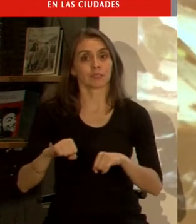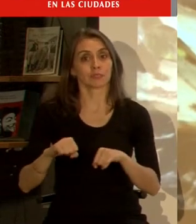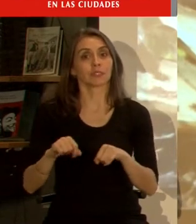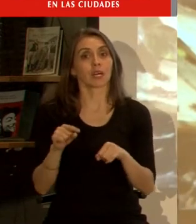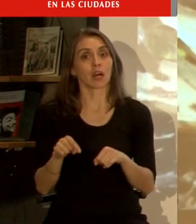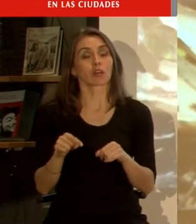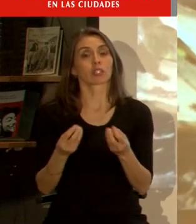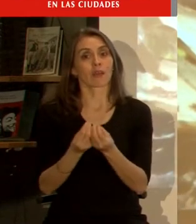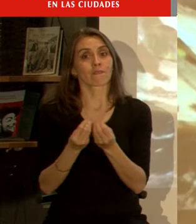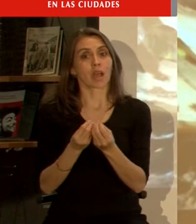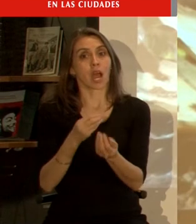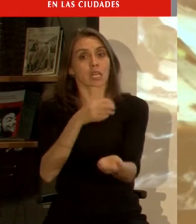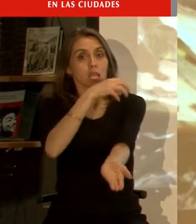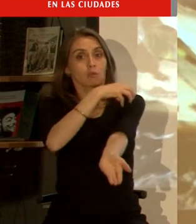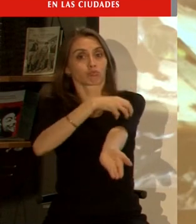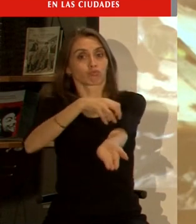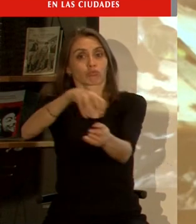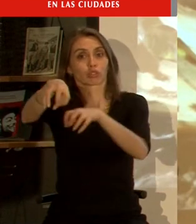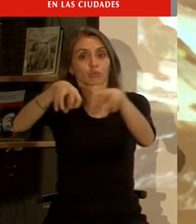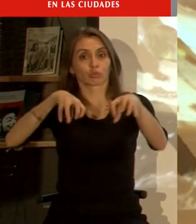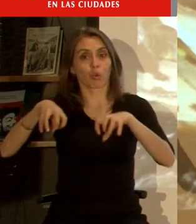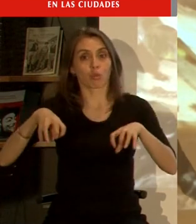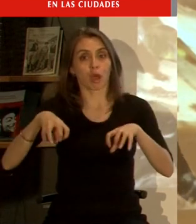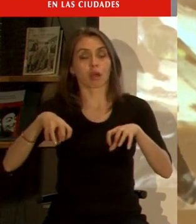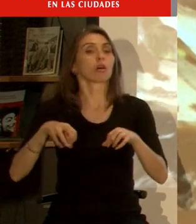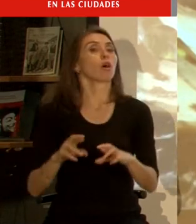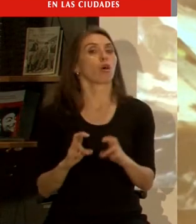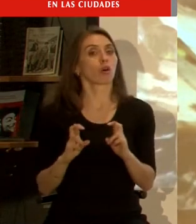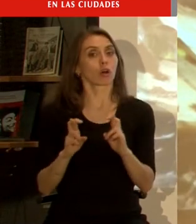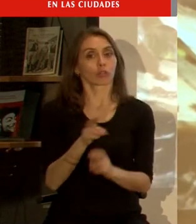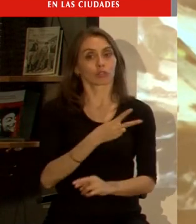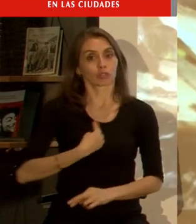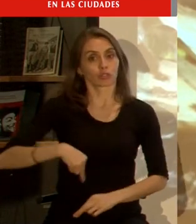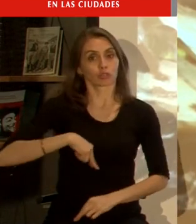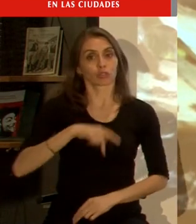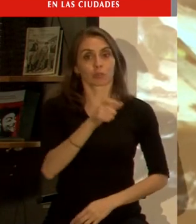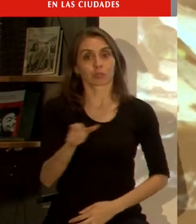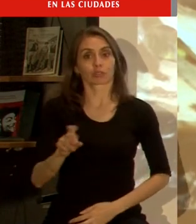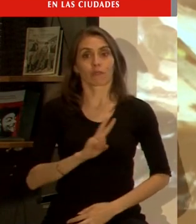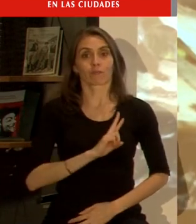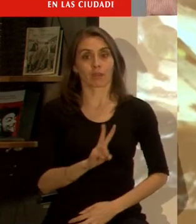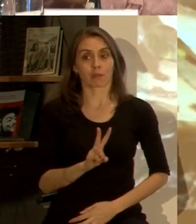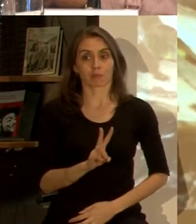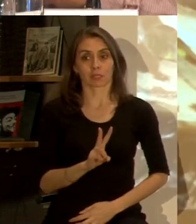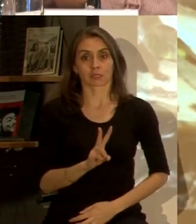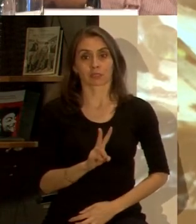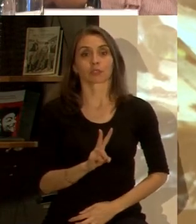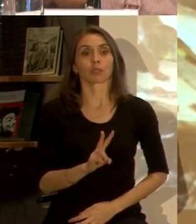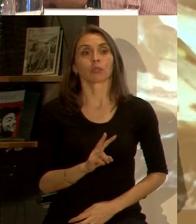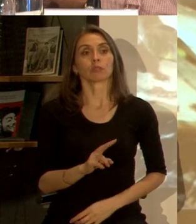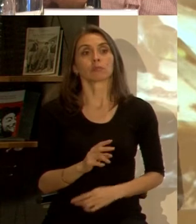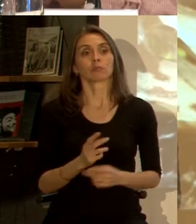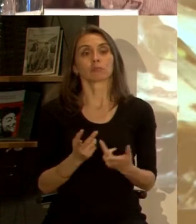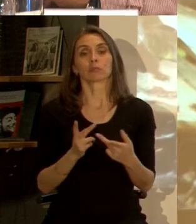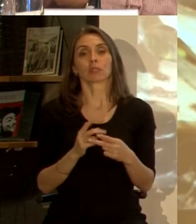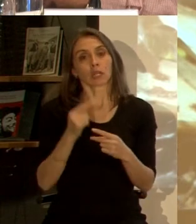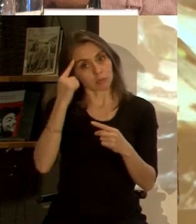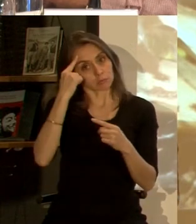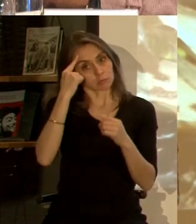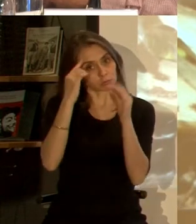que está ocurriendo en varias ciudades ojalá nosotros los porteños hoy día podamos dar alguna luz de